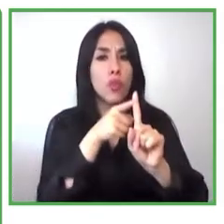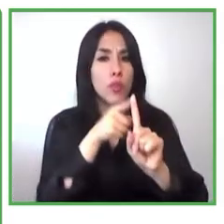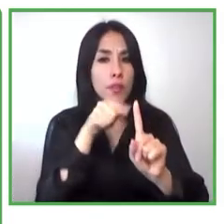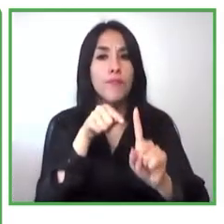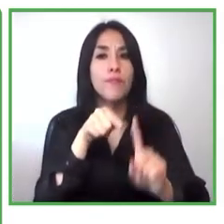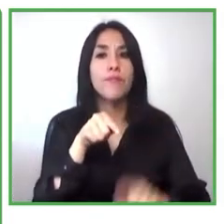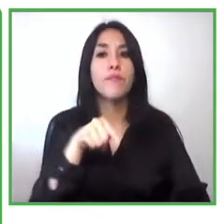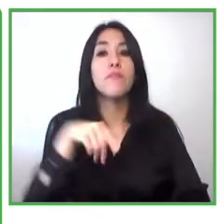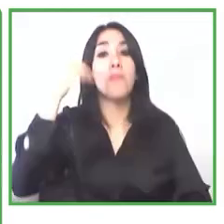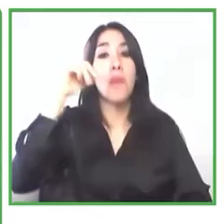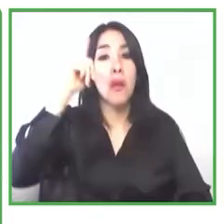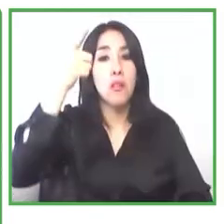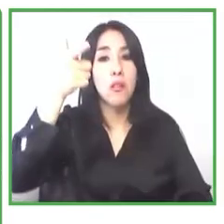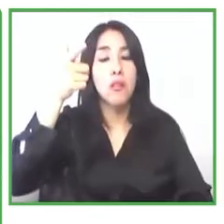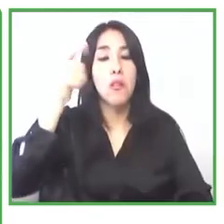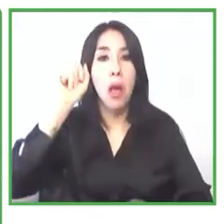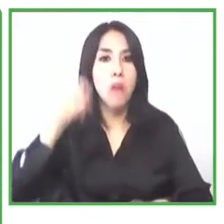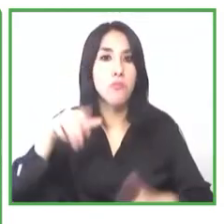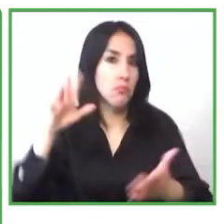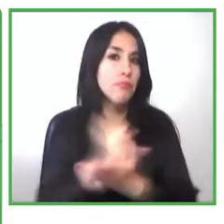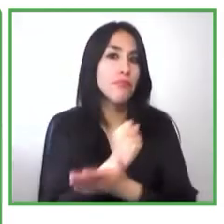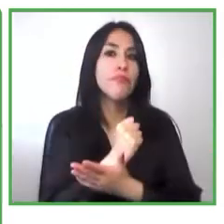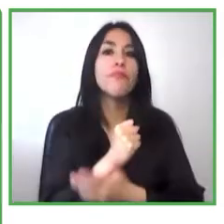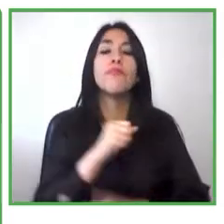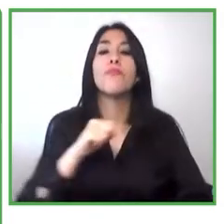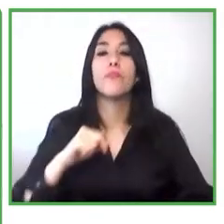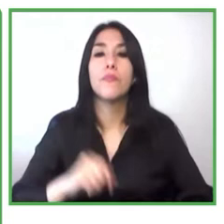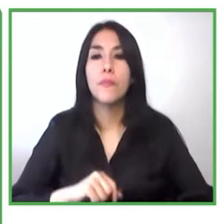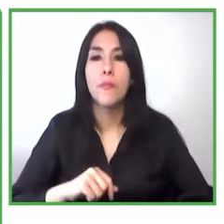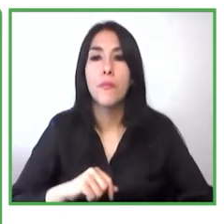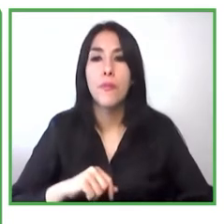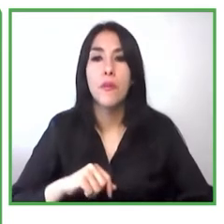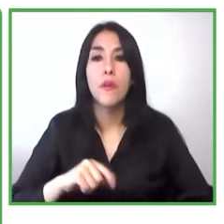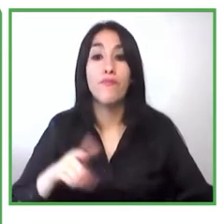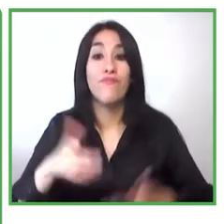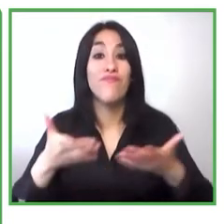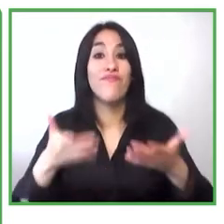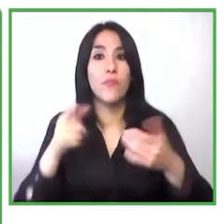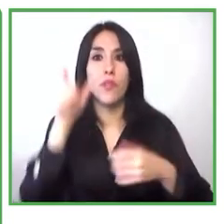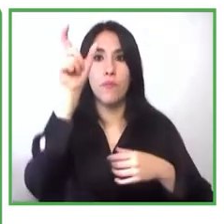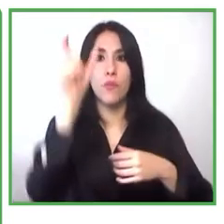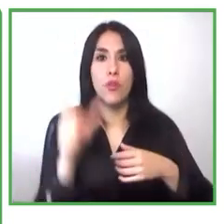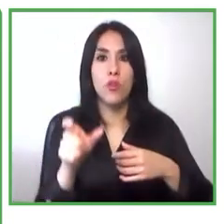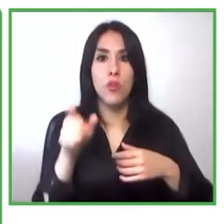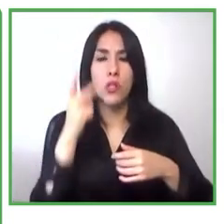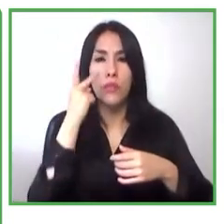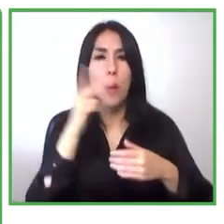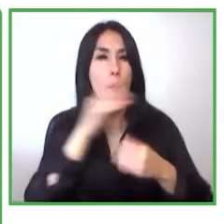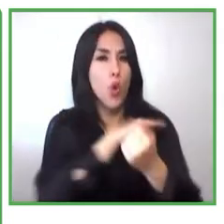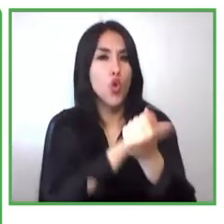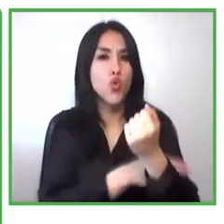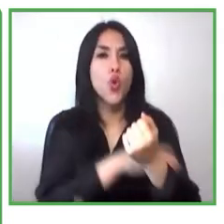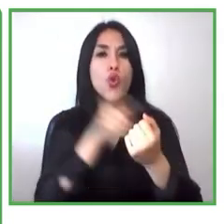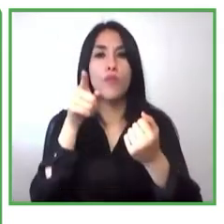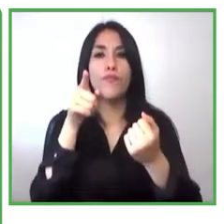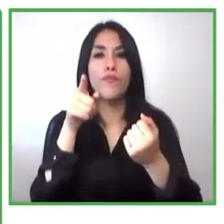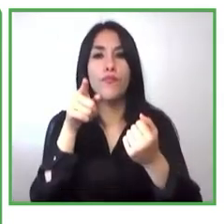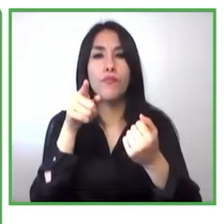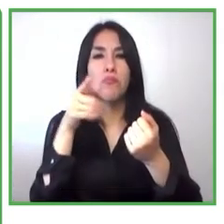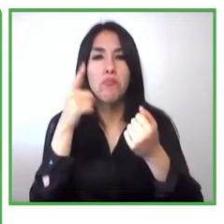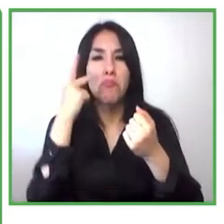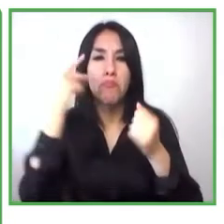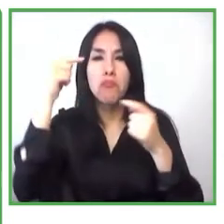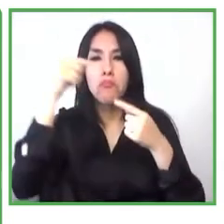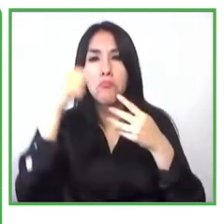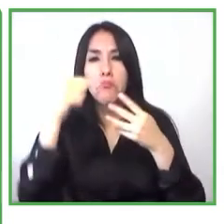dejaban al emprendedor se hacía la revisión de los indicadores validaba si esa hipótesis o esas actividades eran válidas